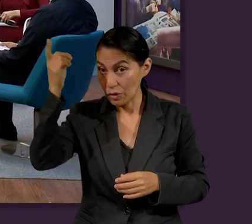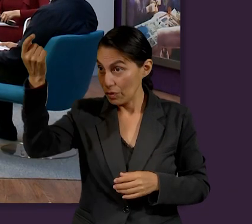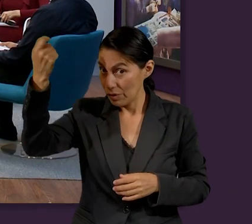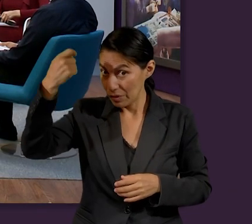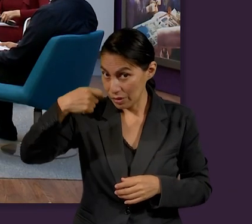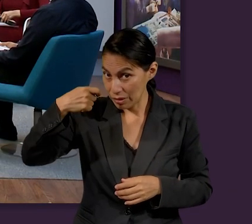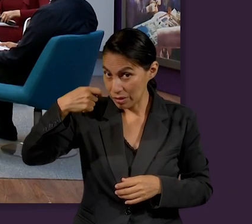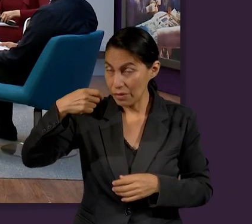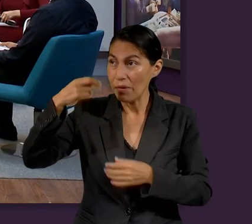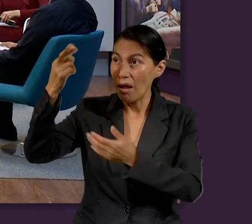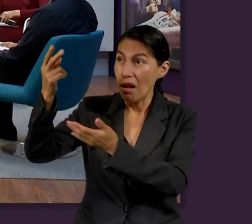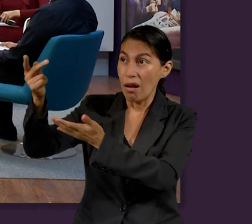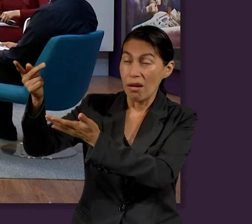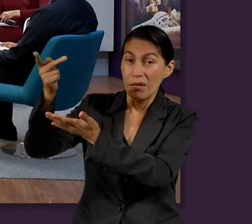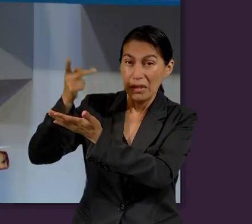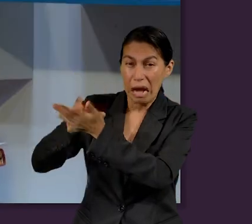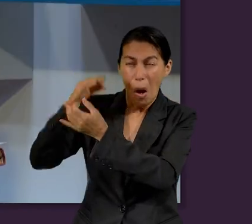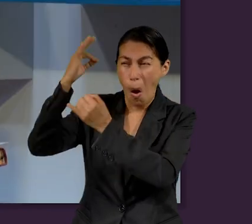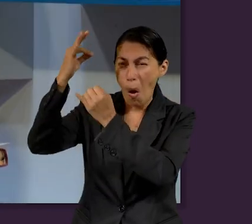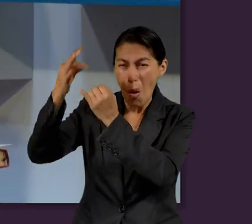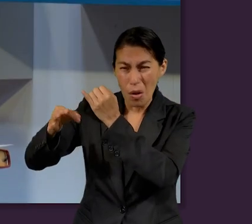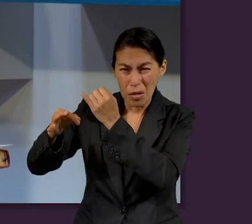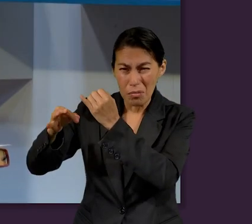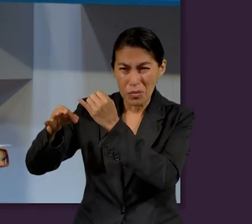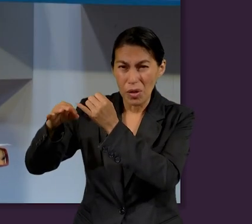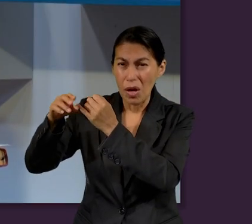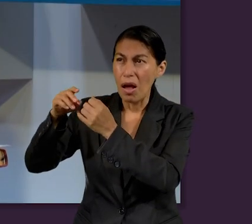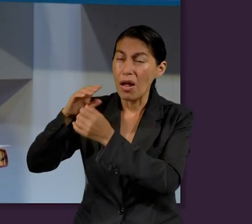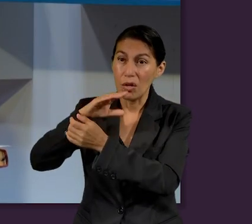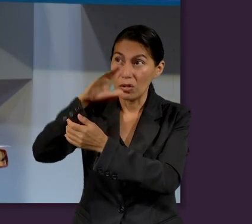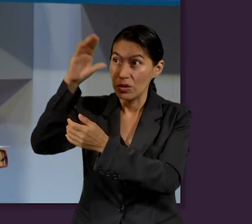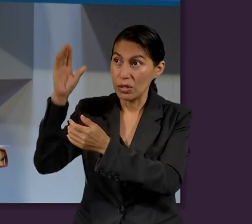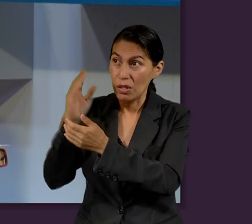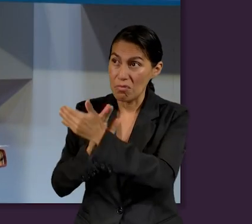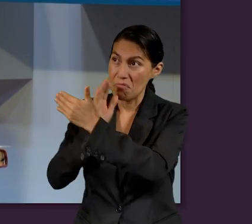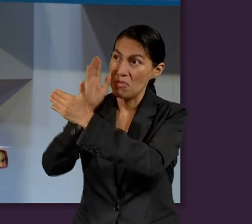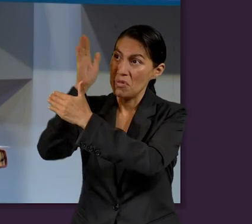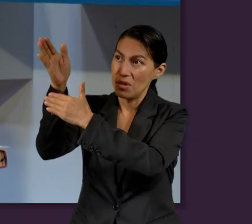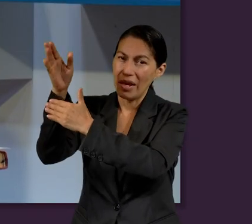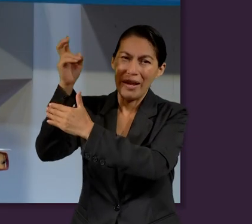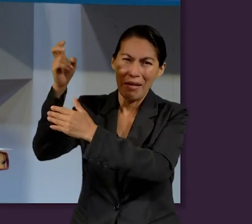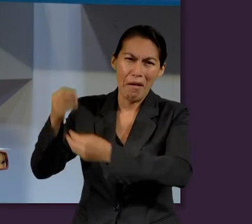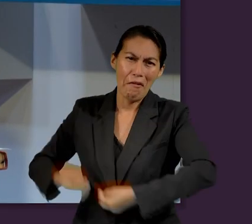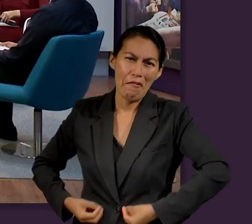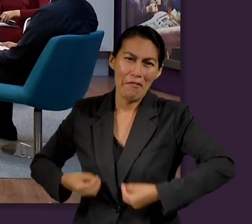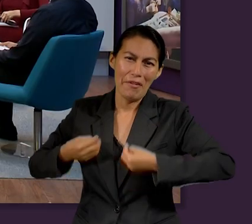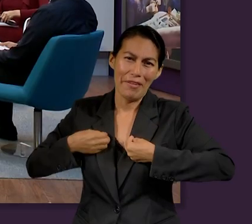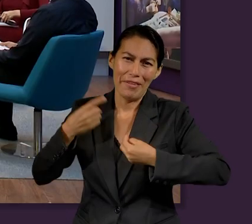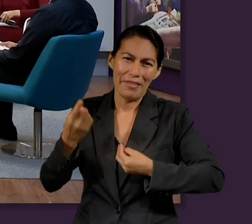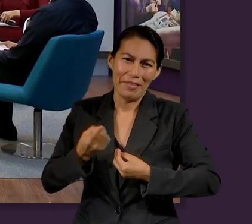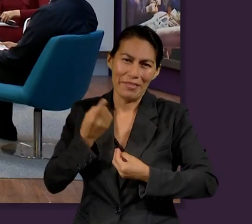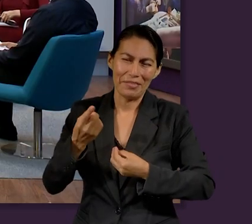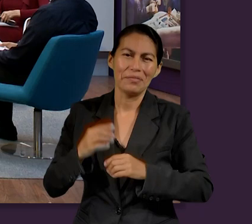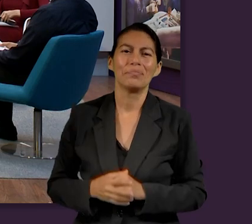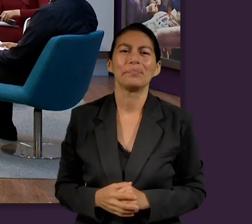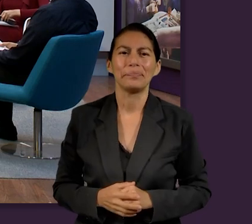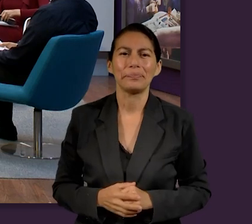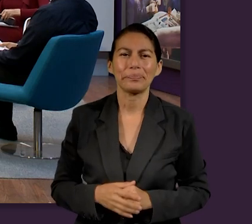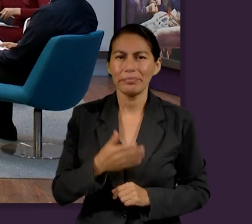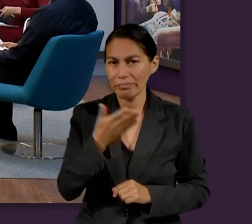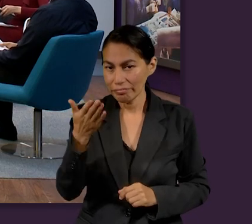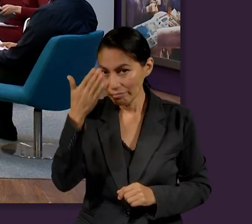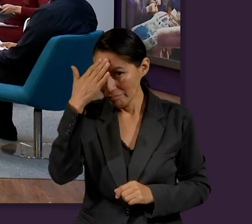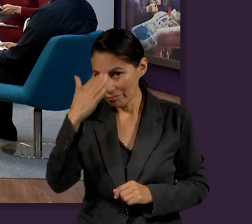bendición de la recompensa final añade a la lección de Escuela Sabática la vida eterna. Ustedes saben